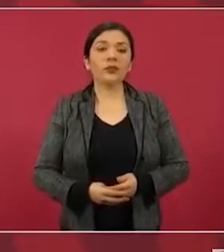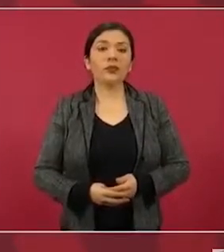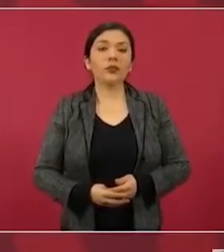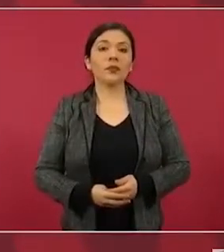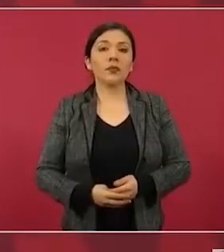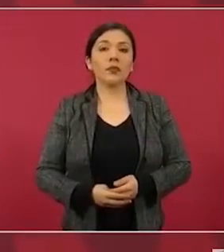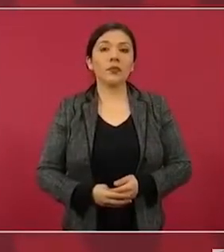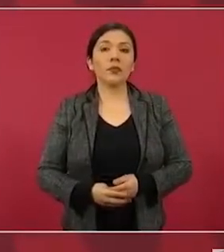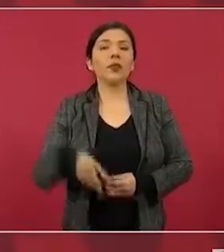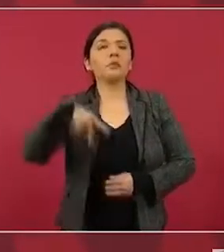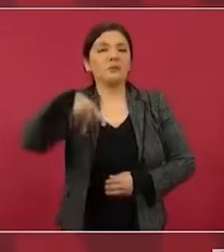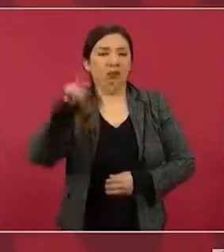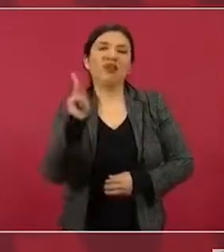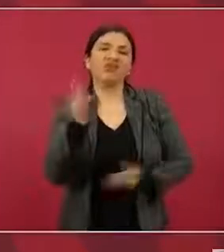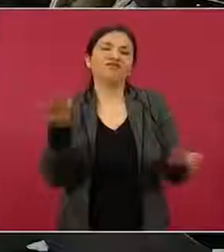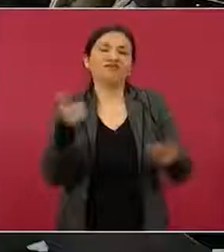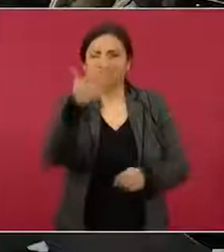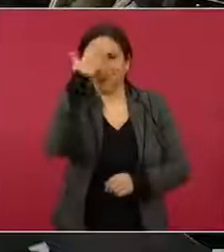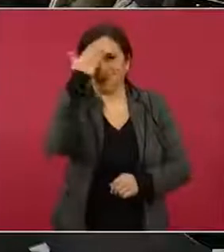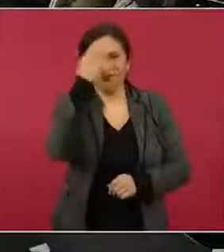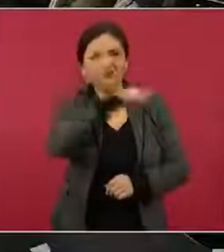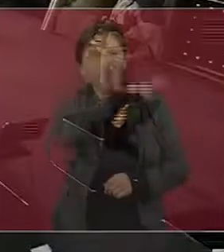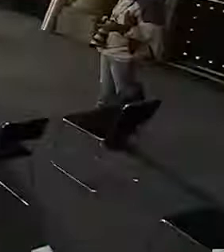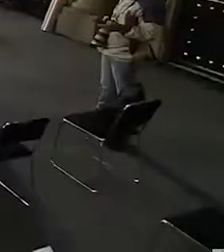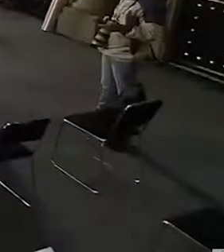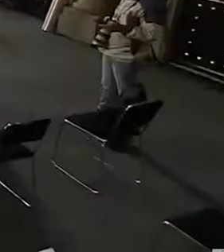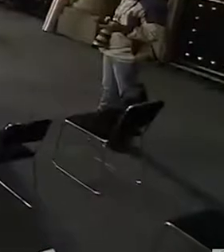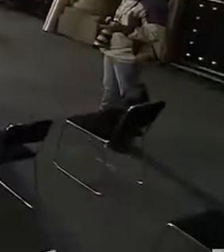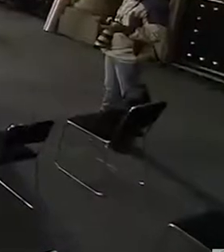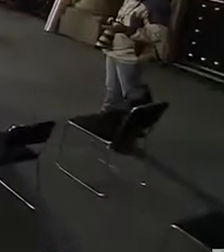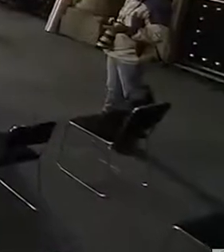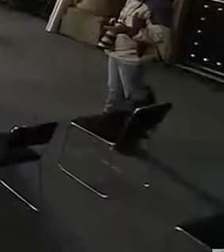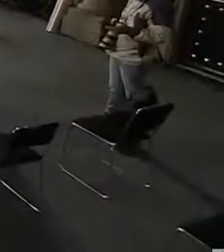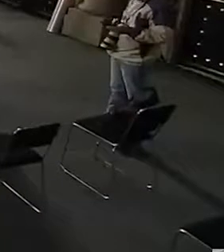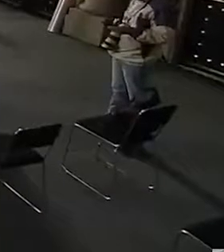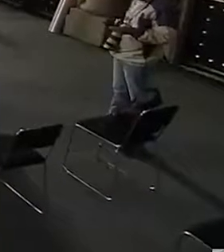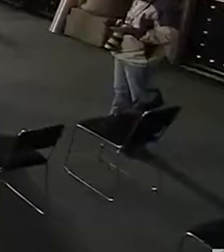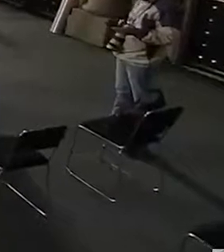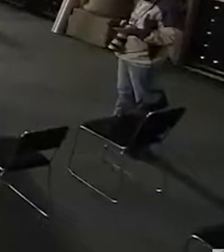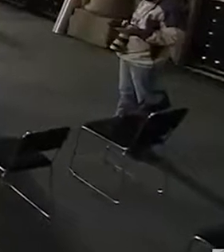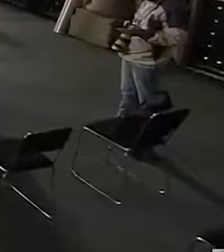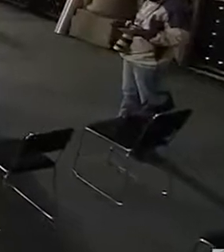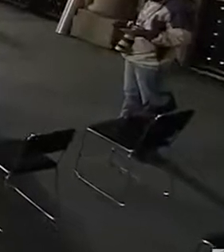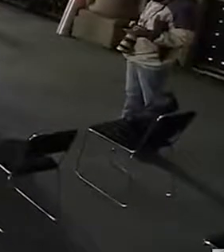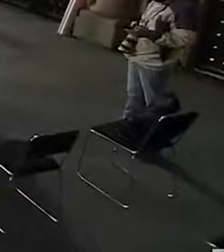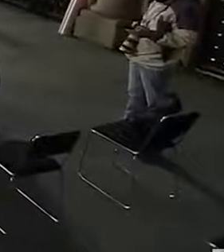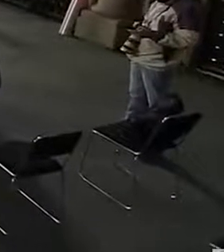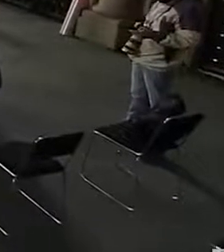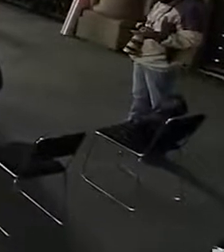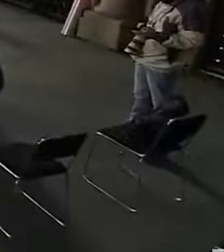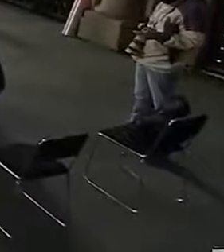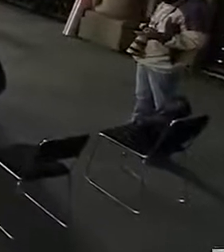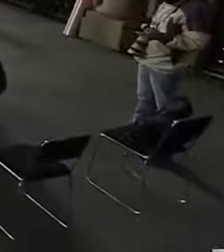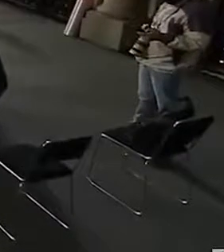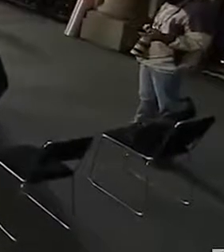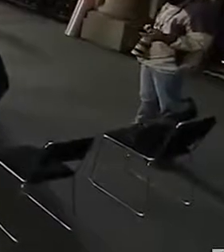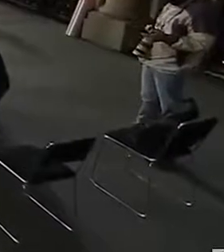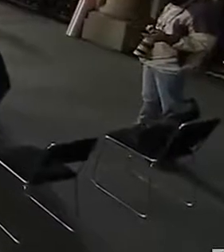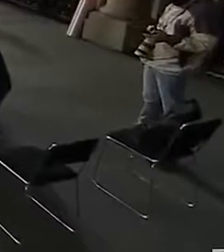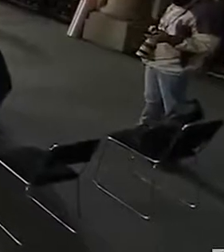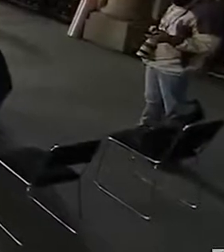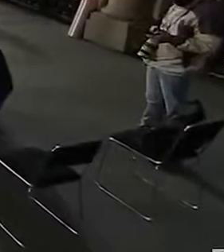los conservadores, no querían que se regresara a clases